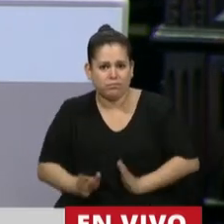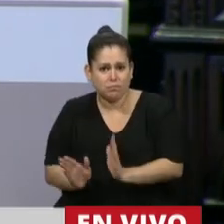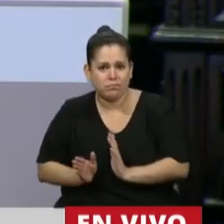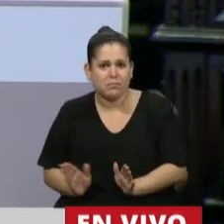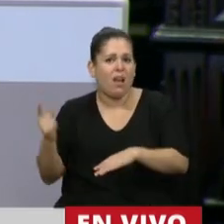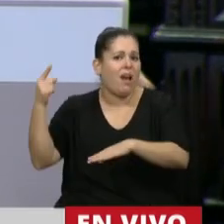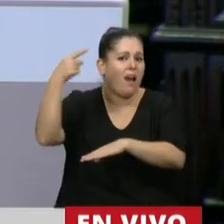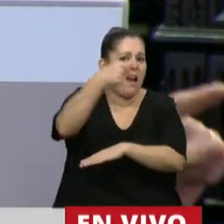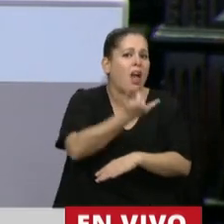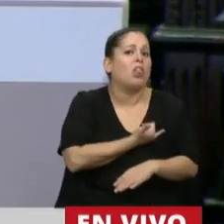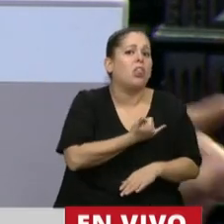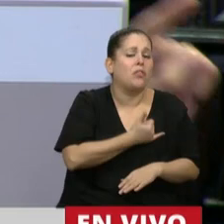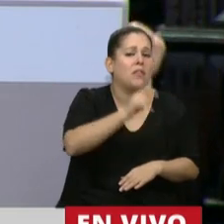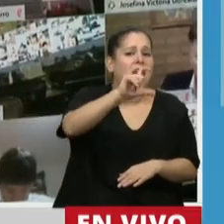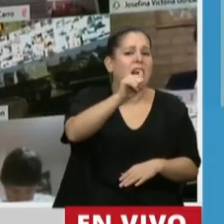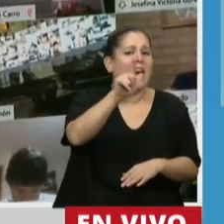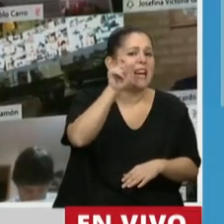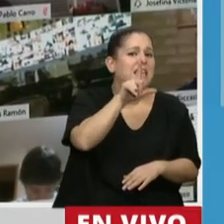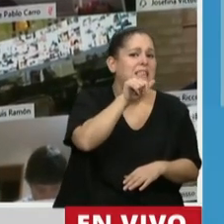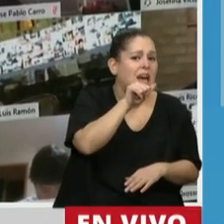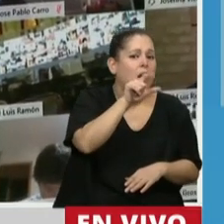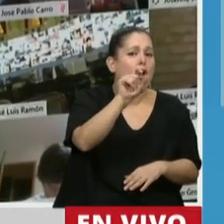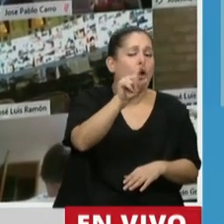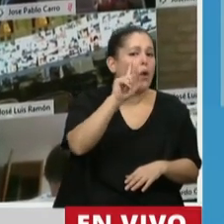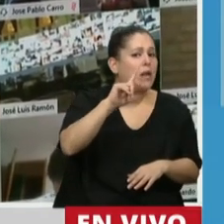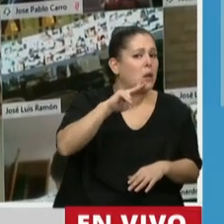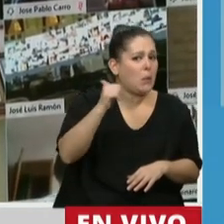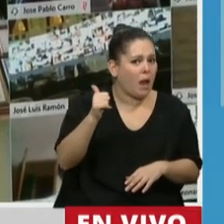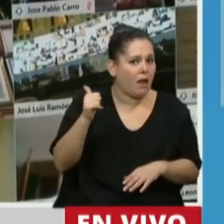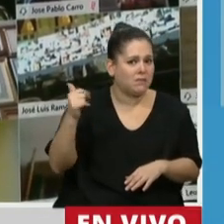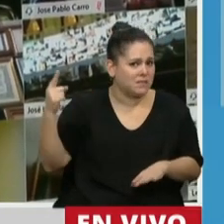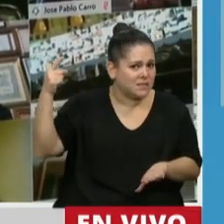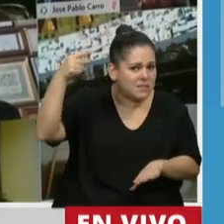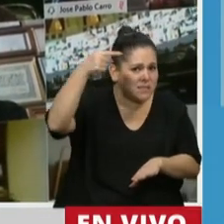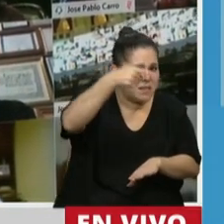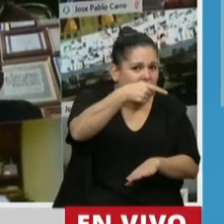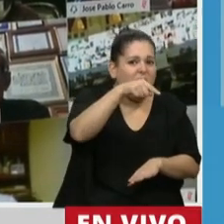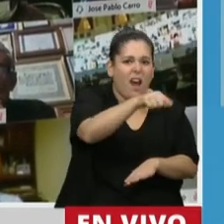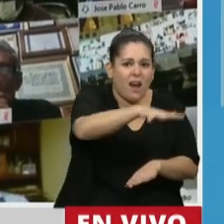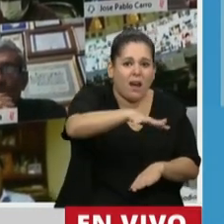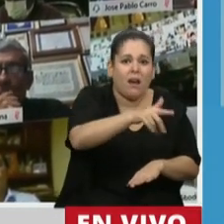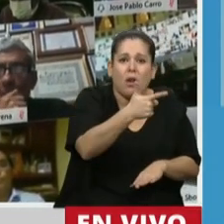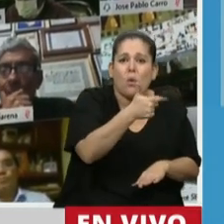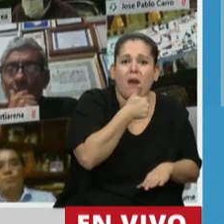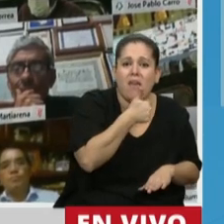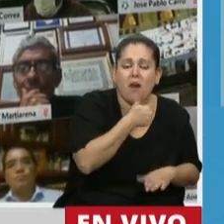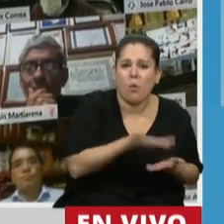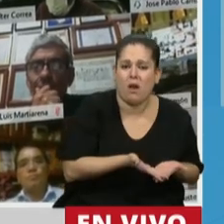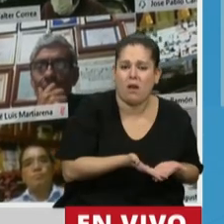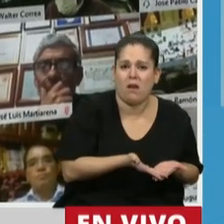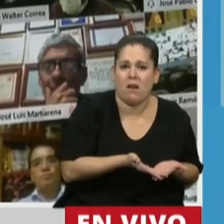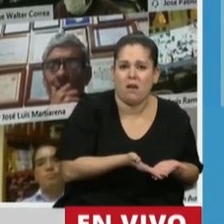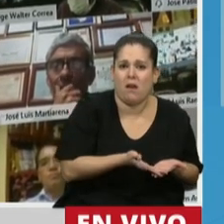a Caleta Olivia, la segunda ciudad en importancia de mi provincia, donde no hay agua. Eso sí,